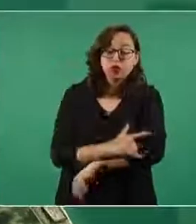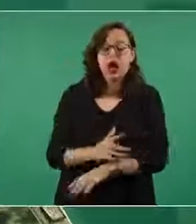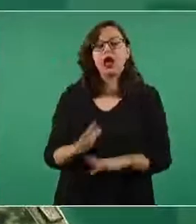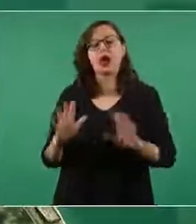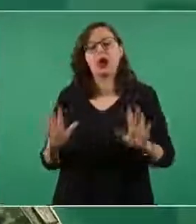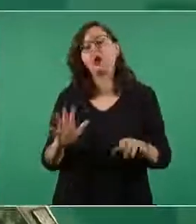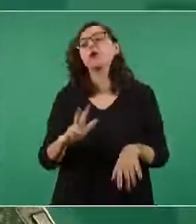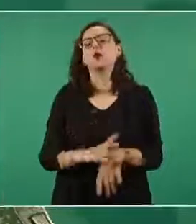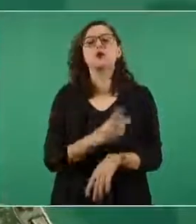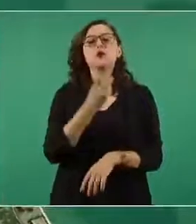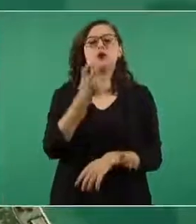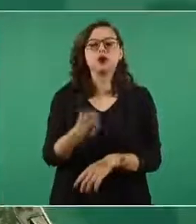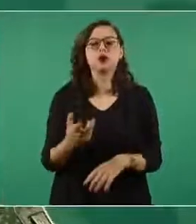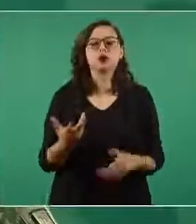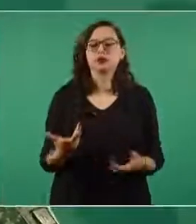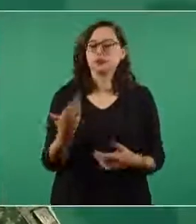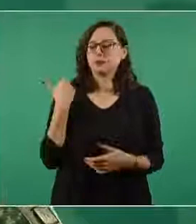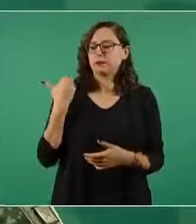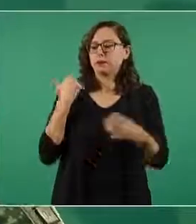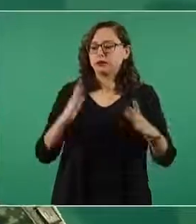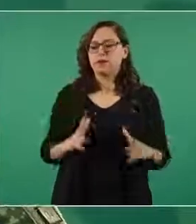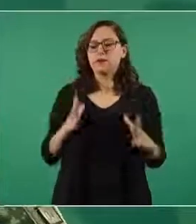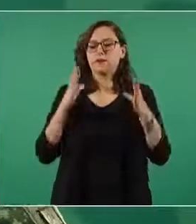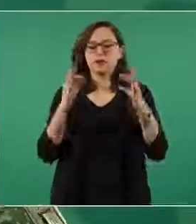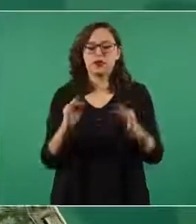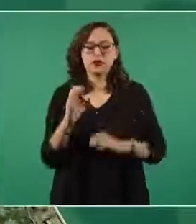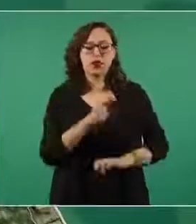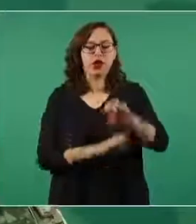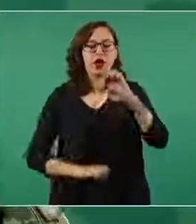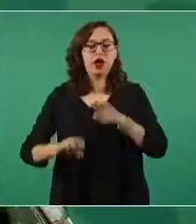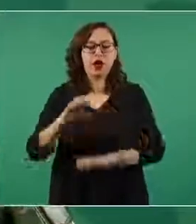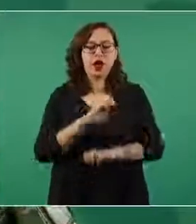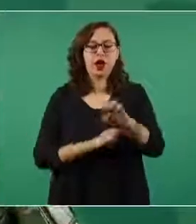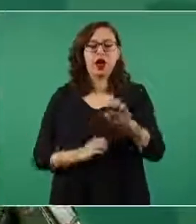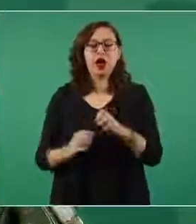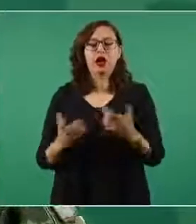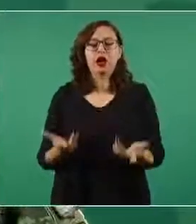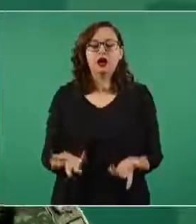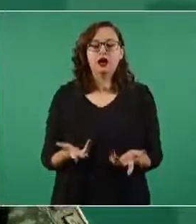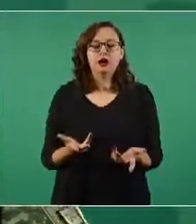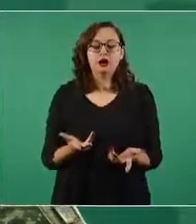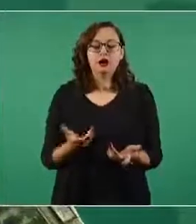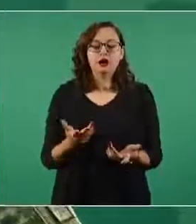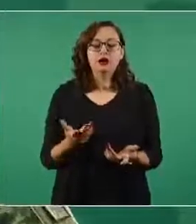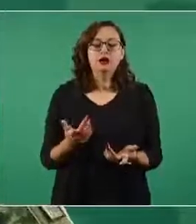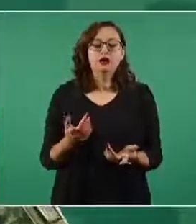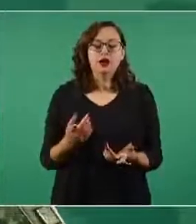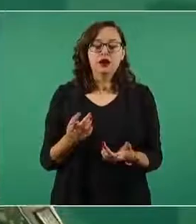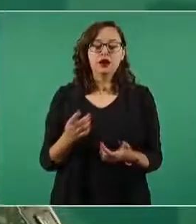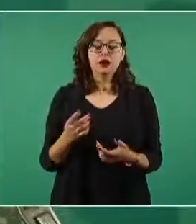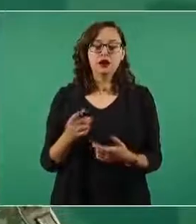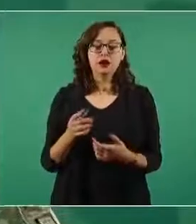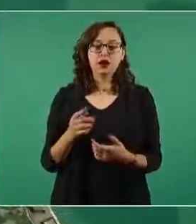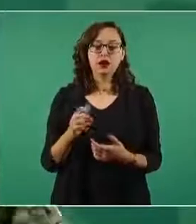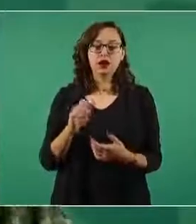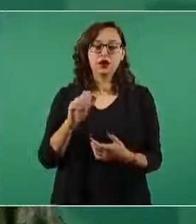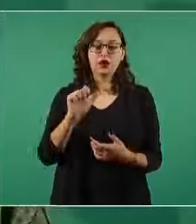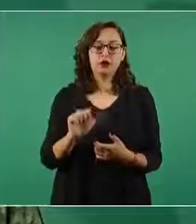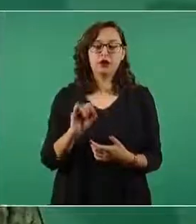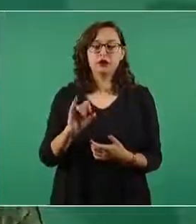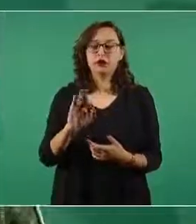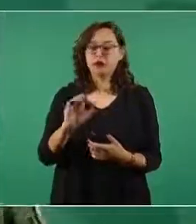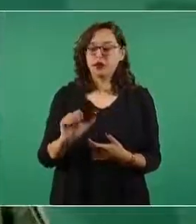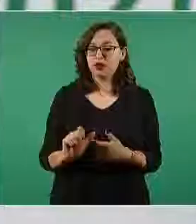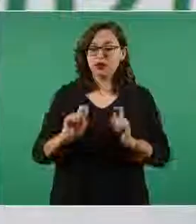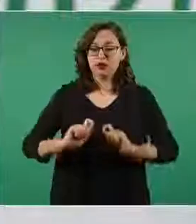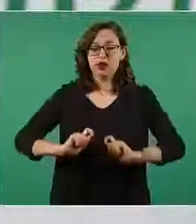creada recientemente Aeropuerto Internacional Felipe Ángeles Sociano de Capital Variable está próxima una vez